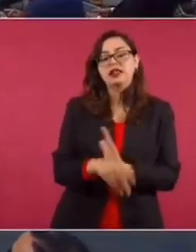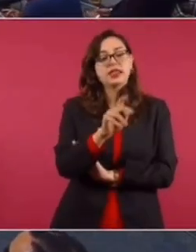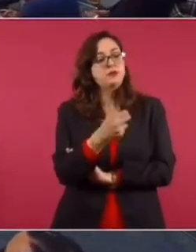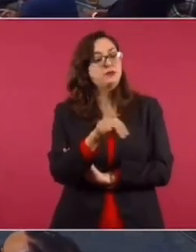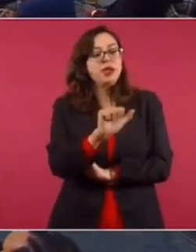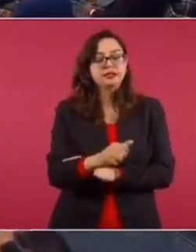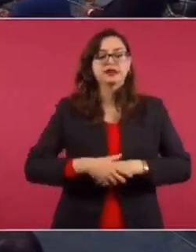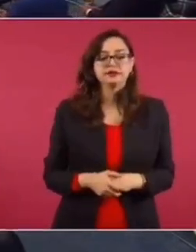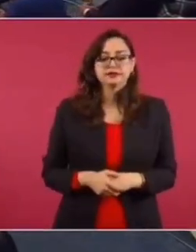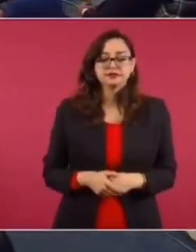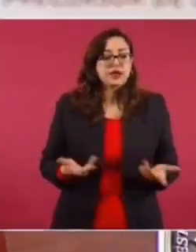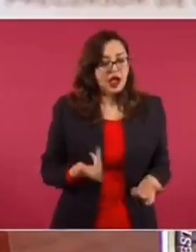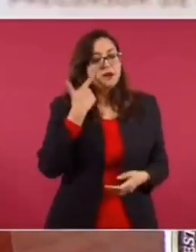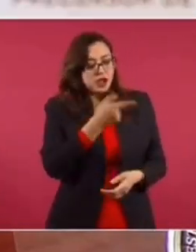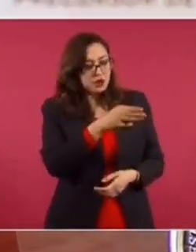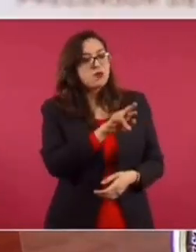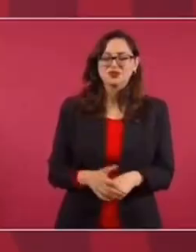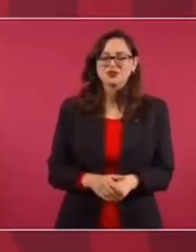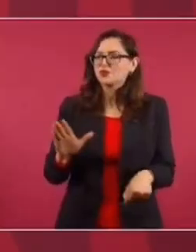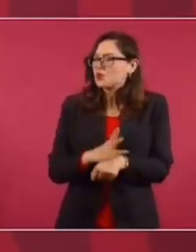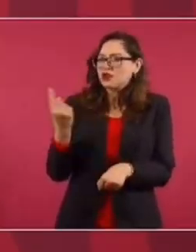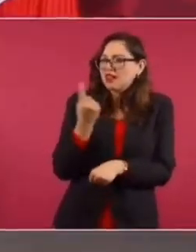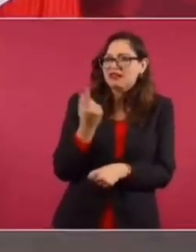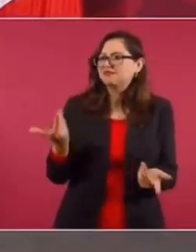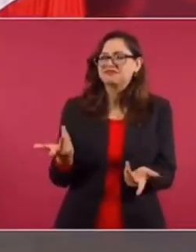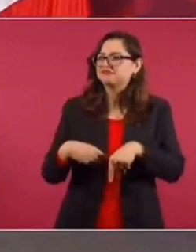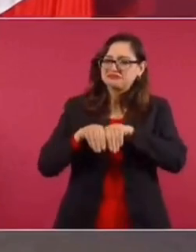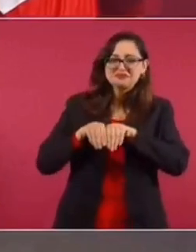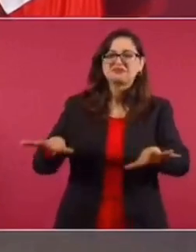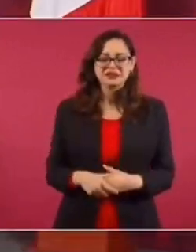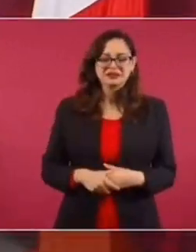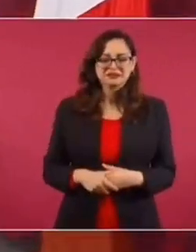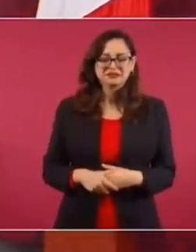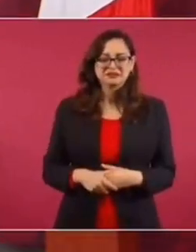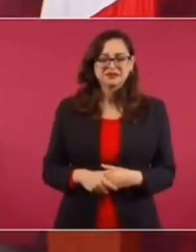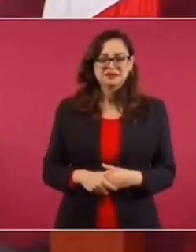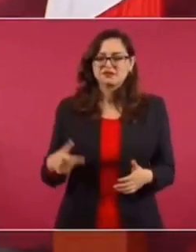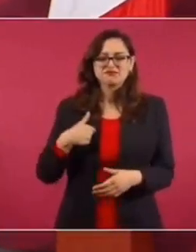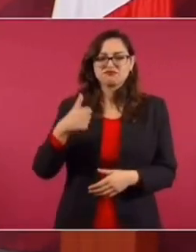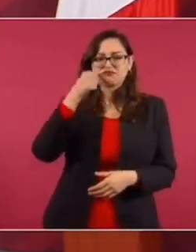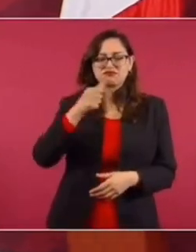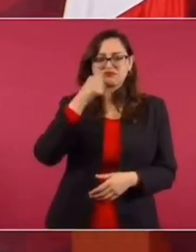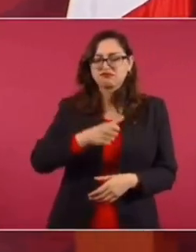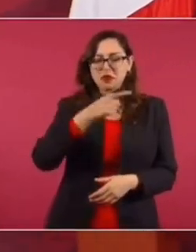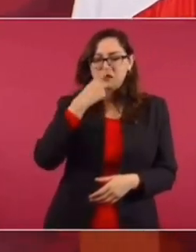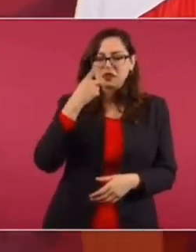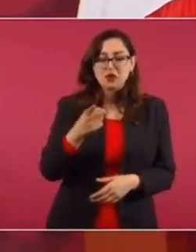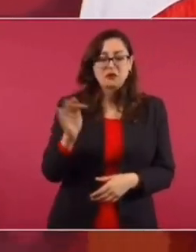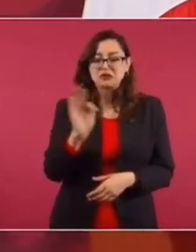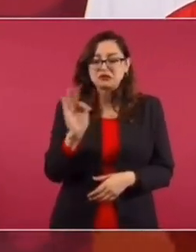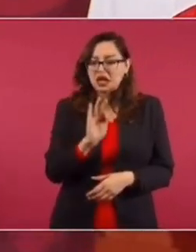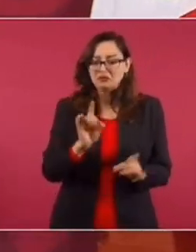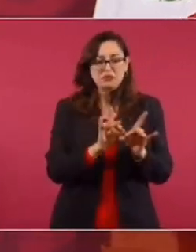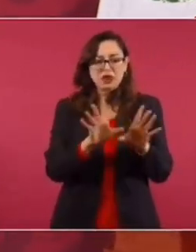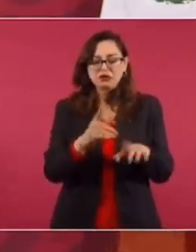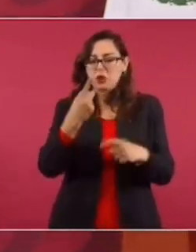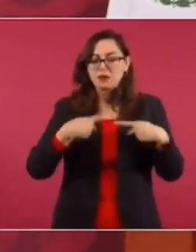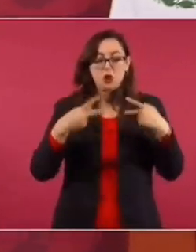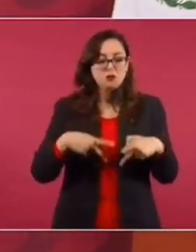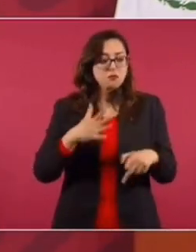a Murillo. Pues que Murillo hable. Yo sostengo hasta mi familia. Sí, un familiar mío. Pues un hijo.